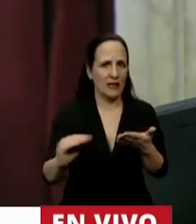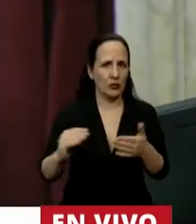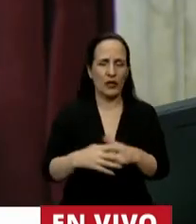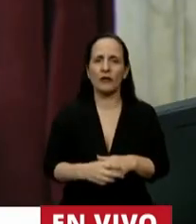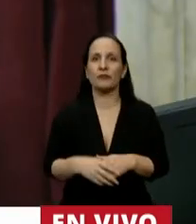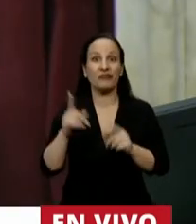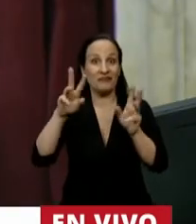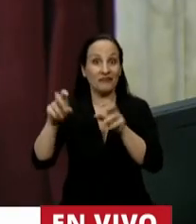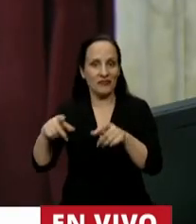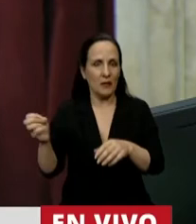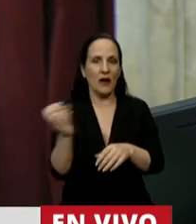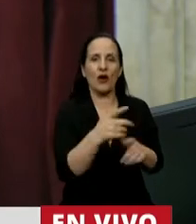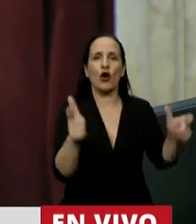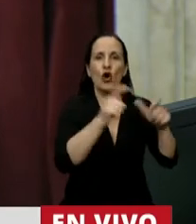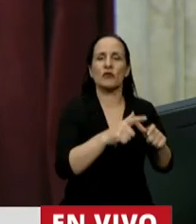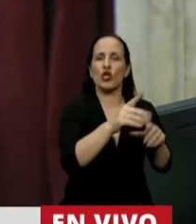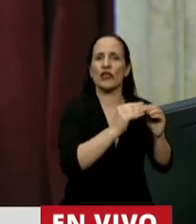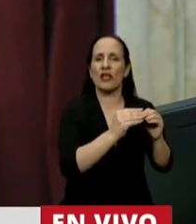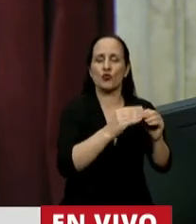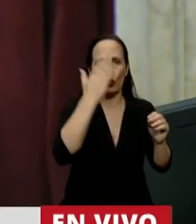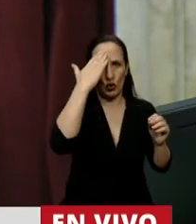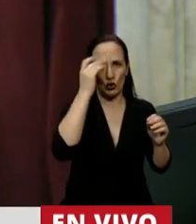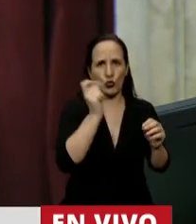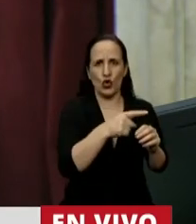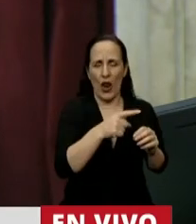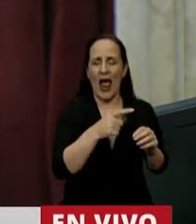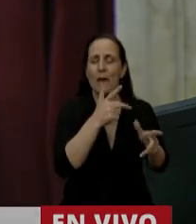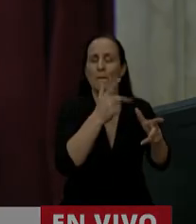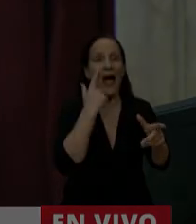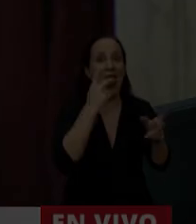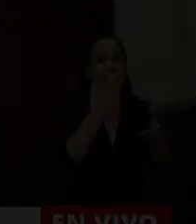planteada será girada a la Comisión de Asuntos Constitucionales para su consideración.